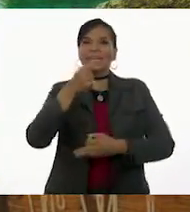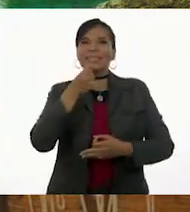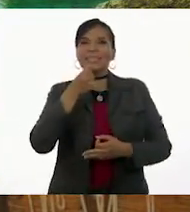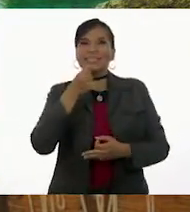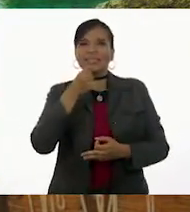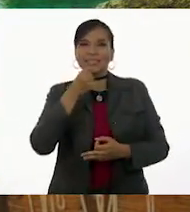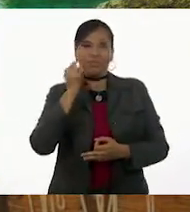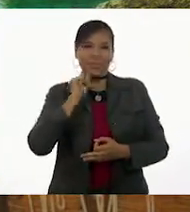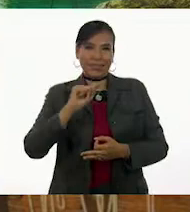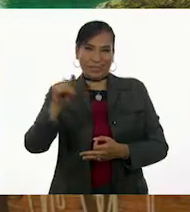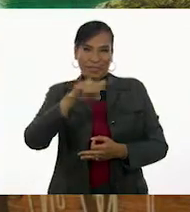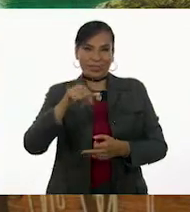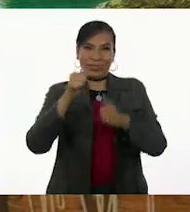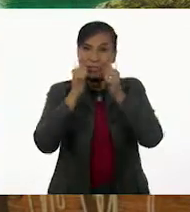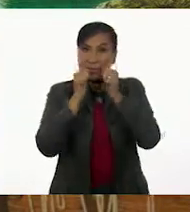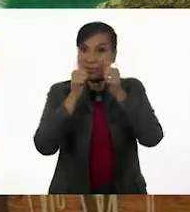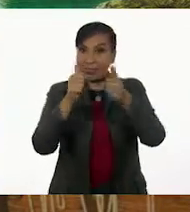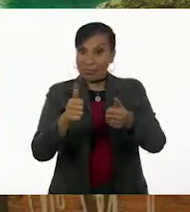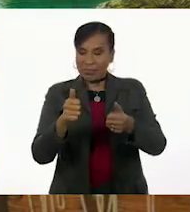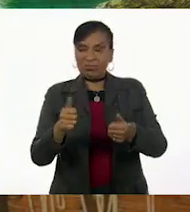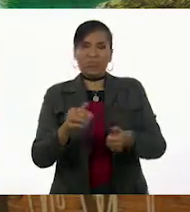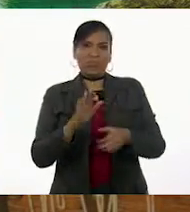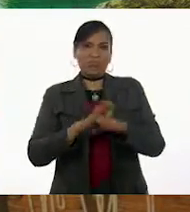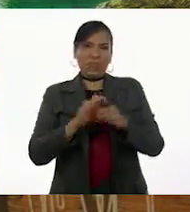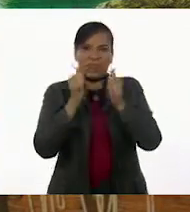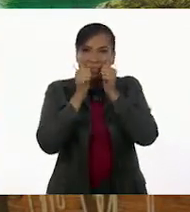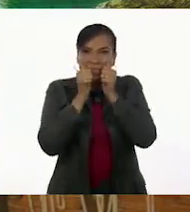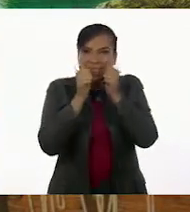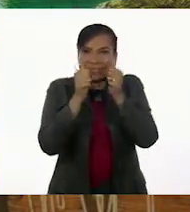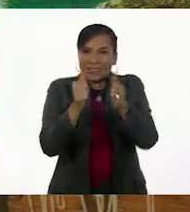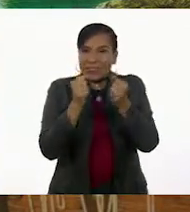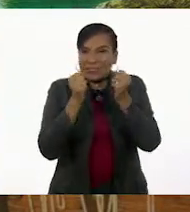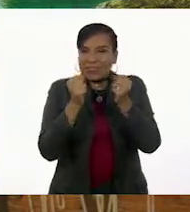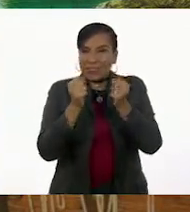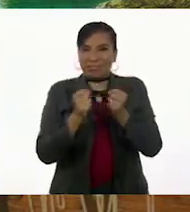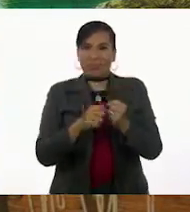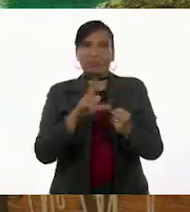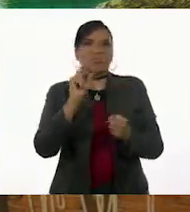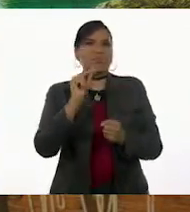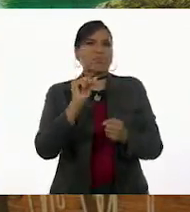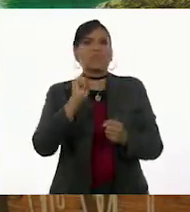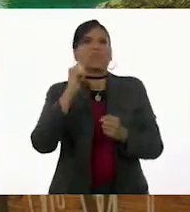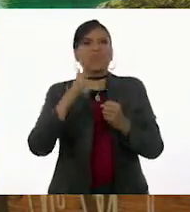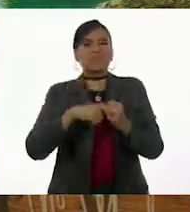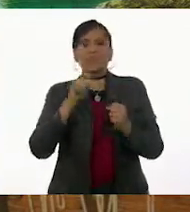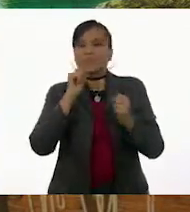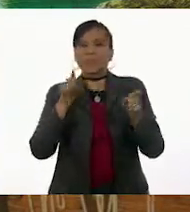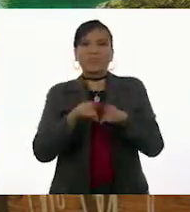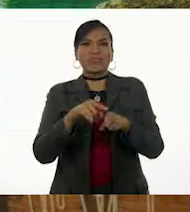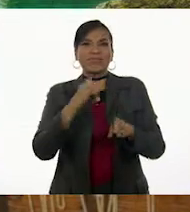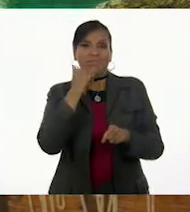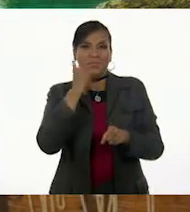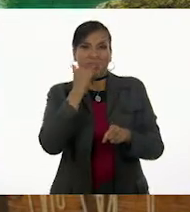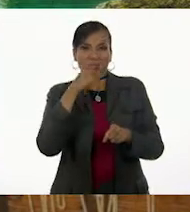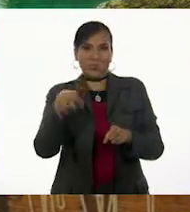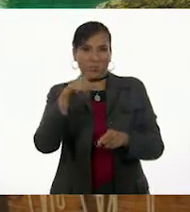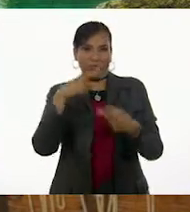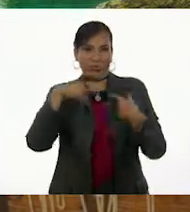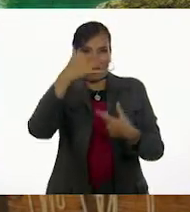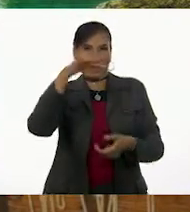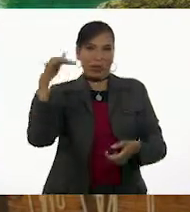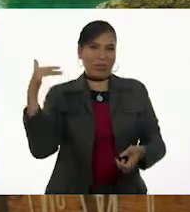y los niños que ponen atención estarán más atentos y no cometerán los mismos errores que los